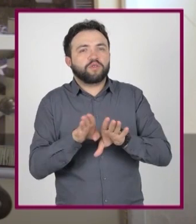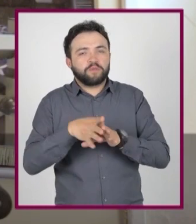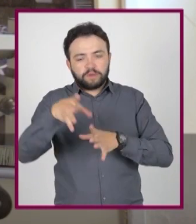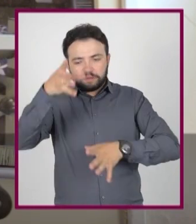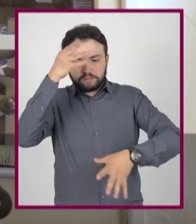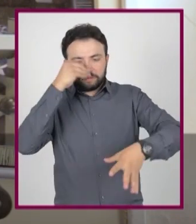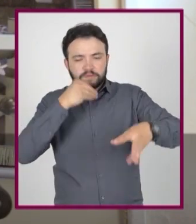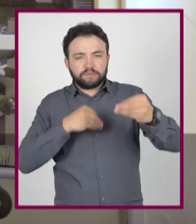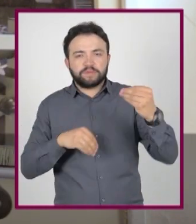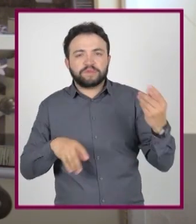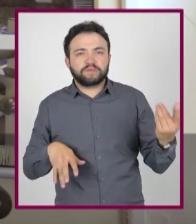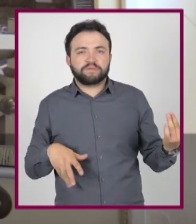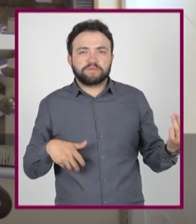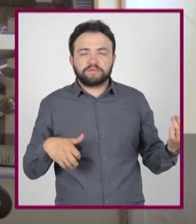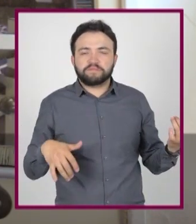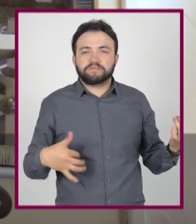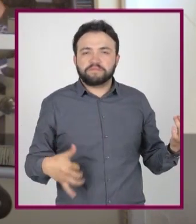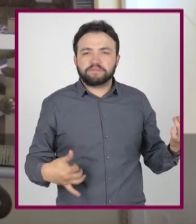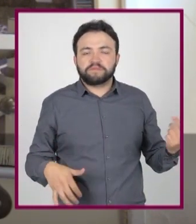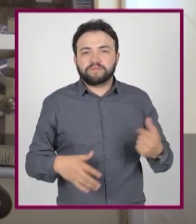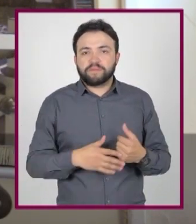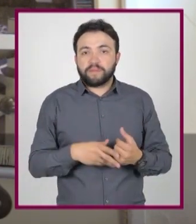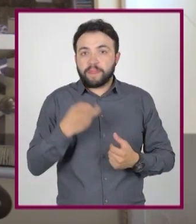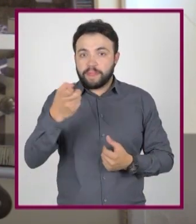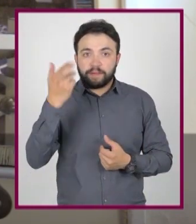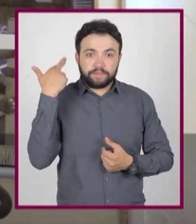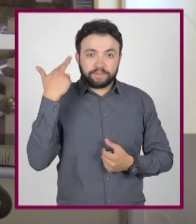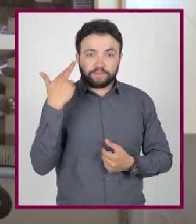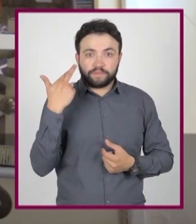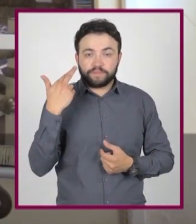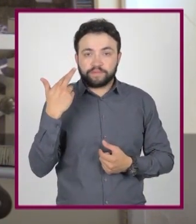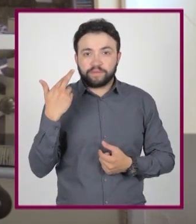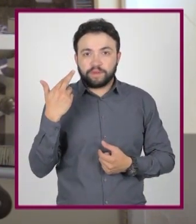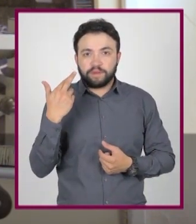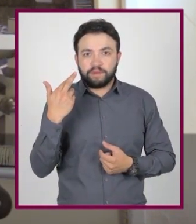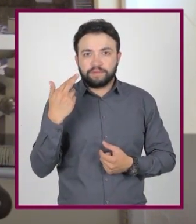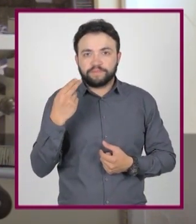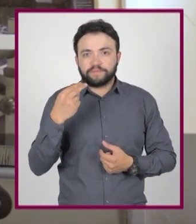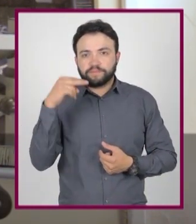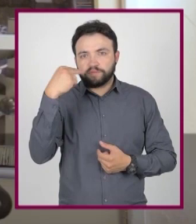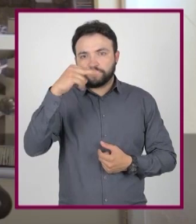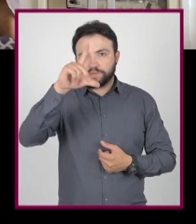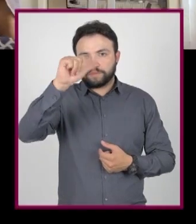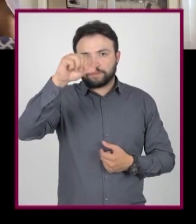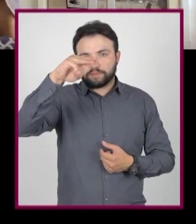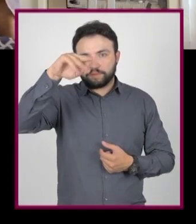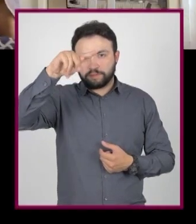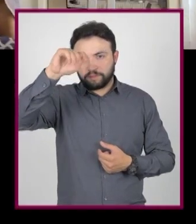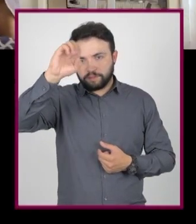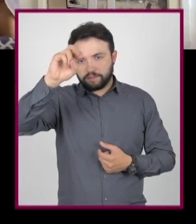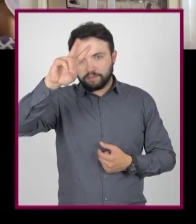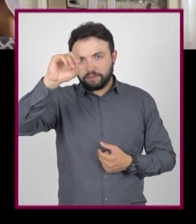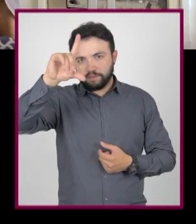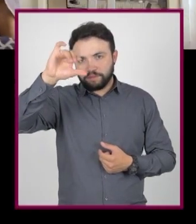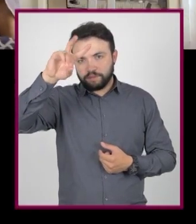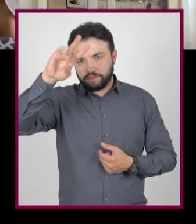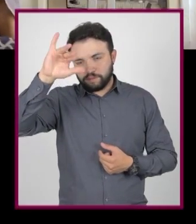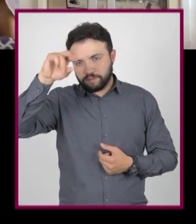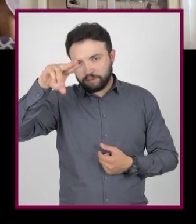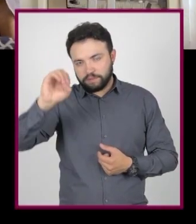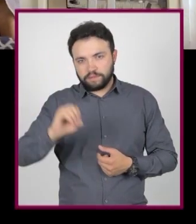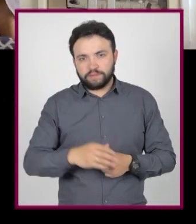las notas recorrer mi alma. Y esta canción es algo conocida. Espero que les guste. Se llama Lamento Boliviano.